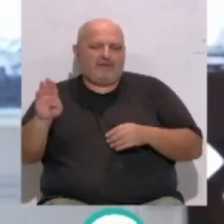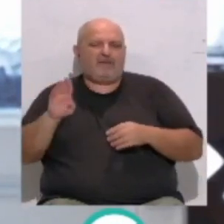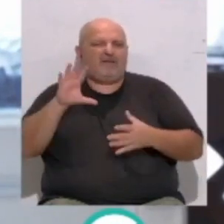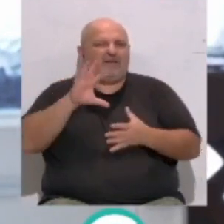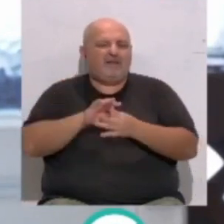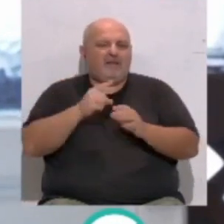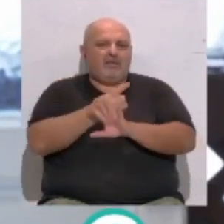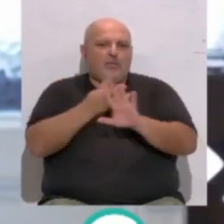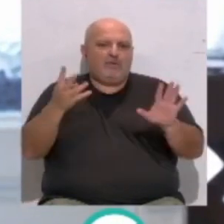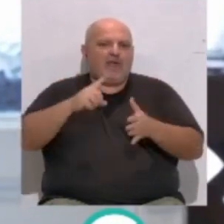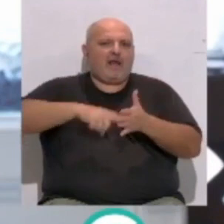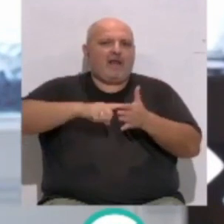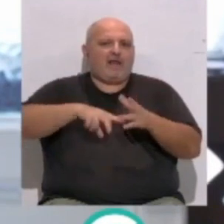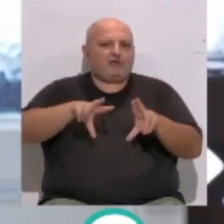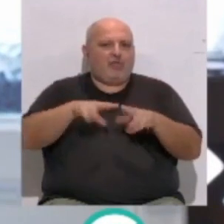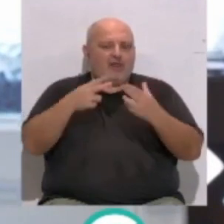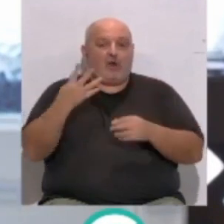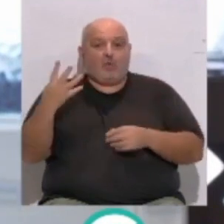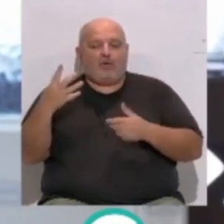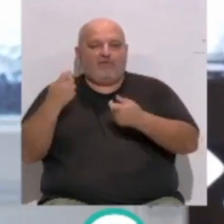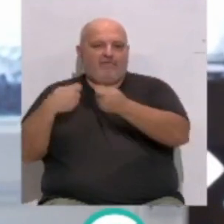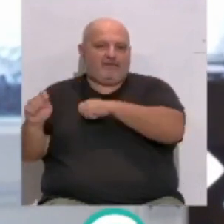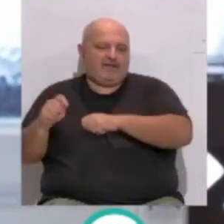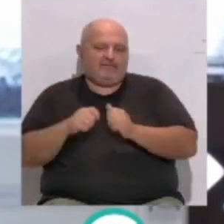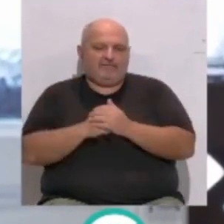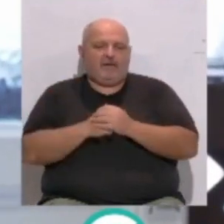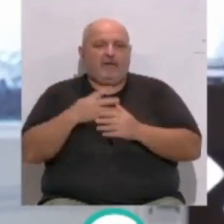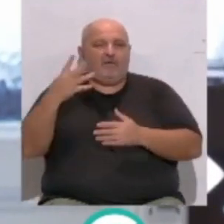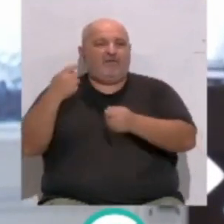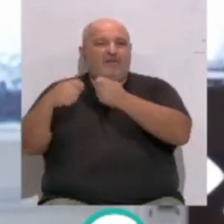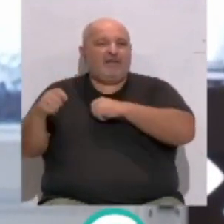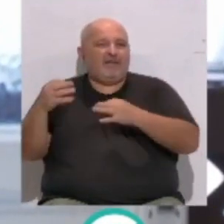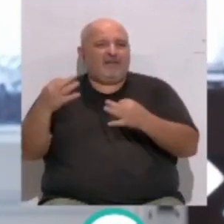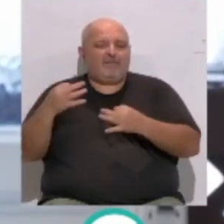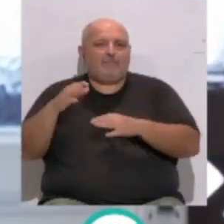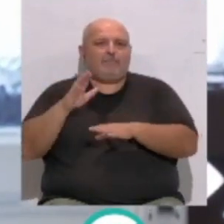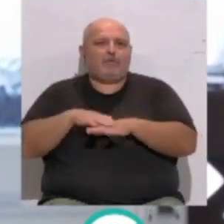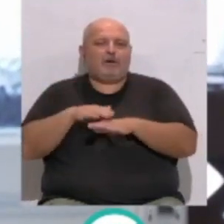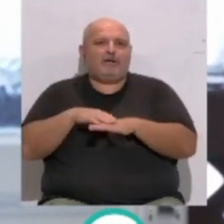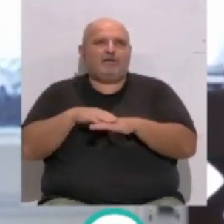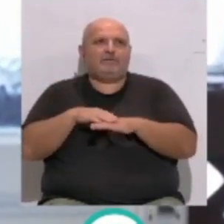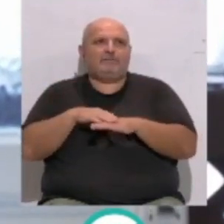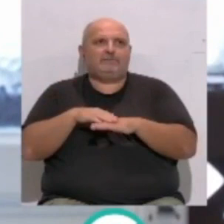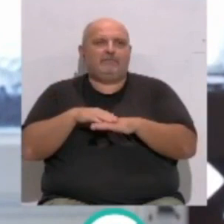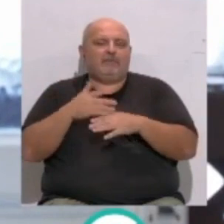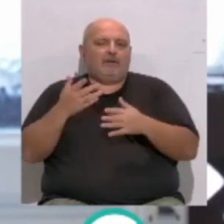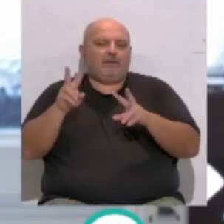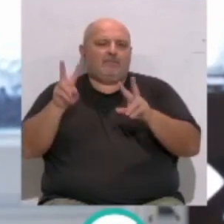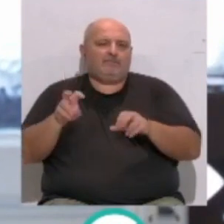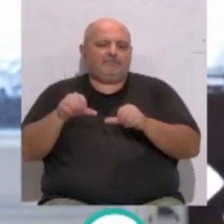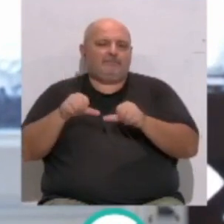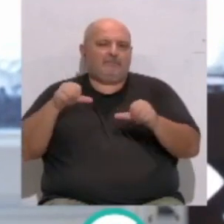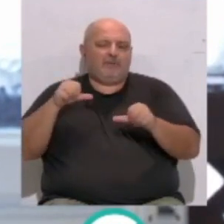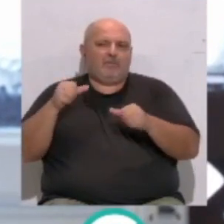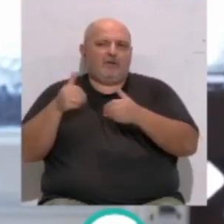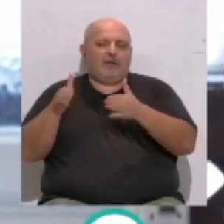destinarán a alquiler social y cuatro a venta. Estas cuatro de venta se dejan porque son para, como sabéis, hay